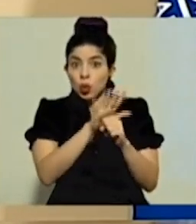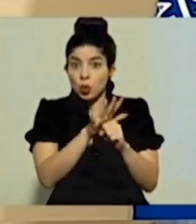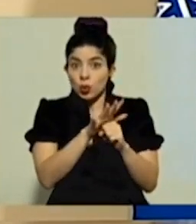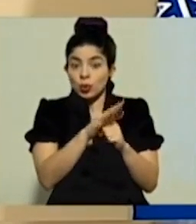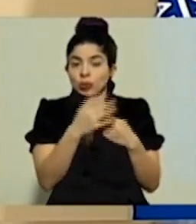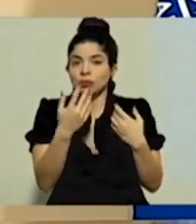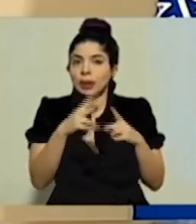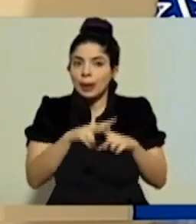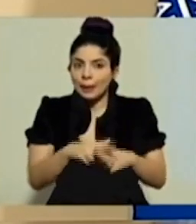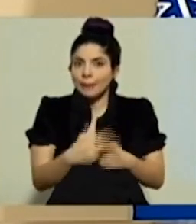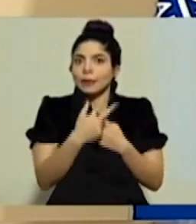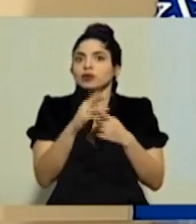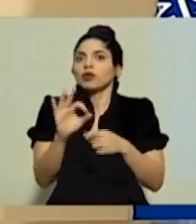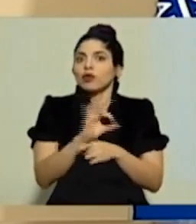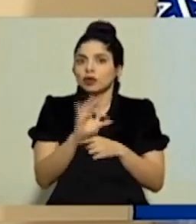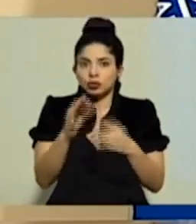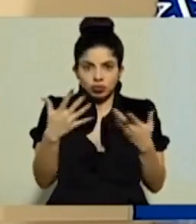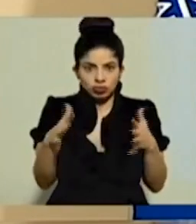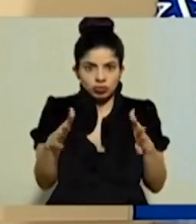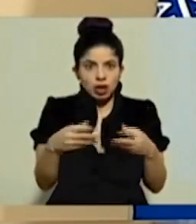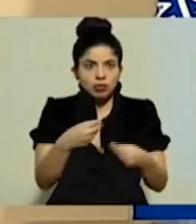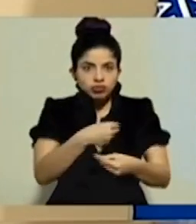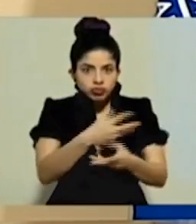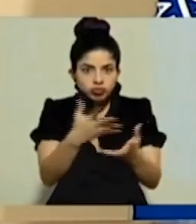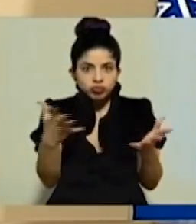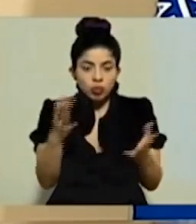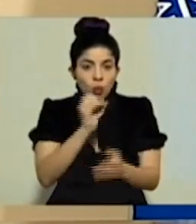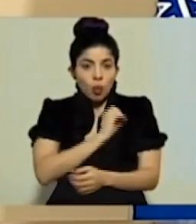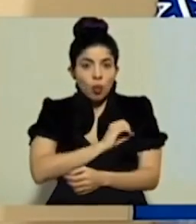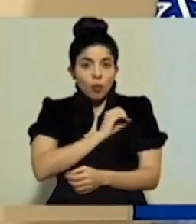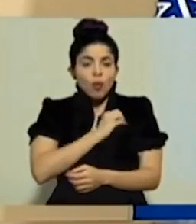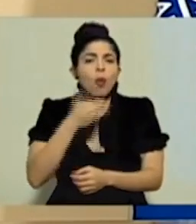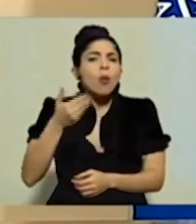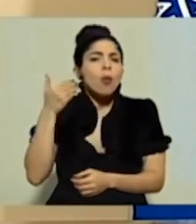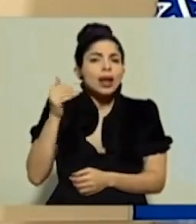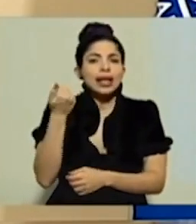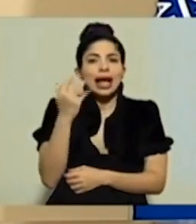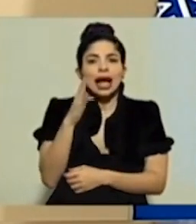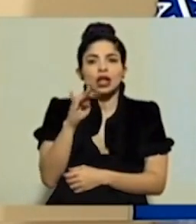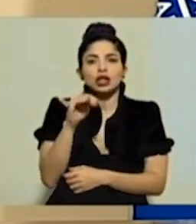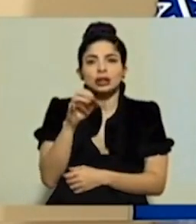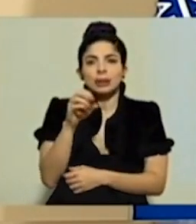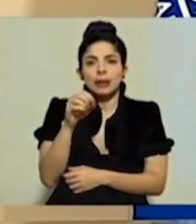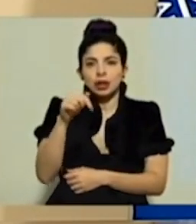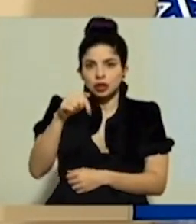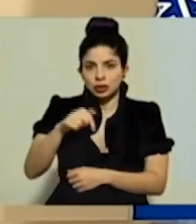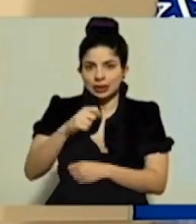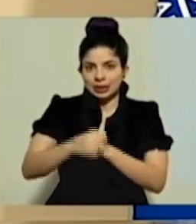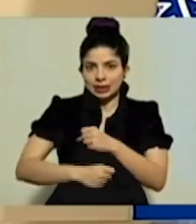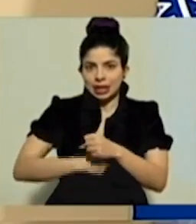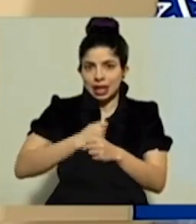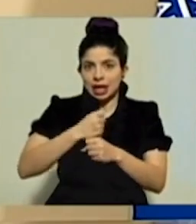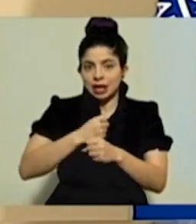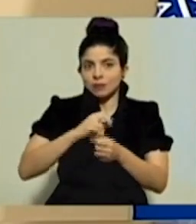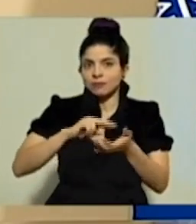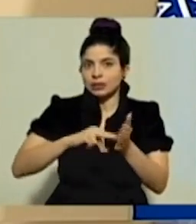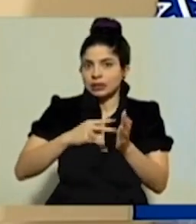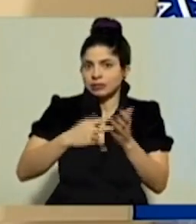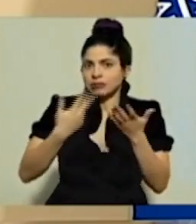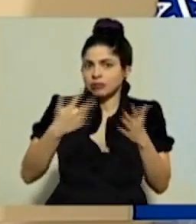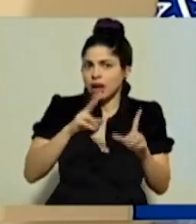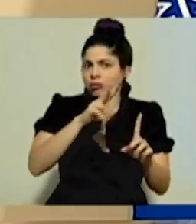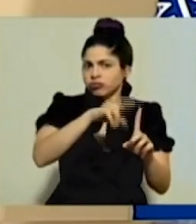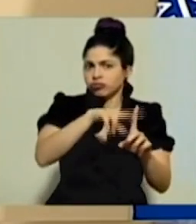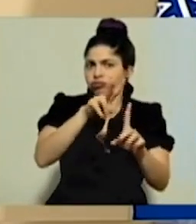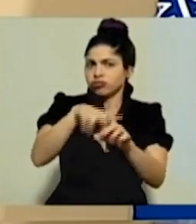en operación, fue puesto ya a disposición y de forma oficial el 14 de mayo del presente año. Por lo tanto, ya ha sido